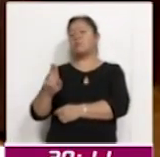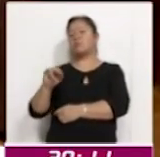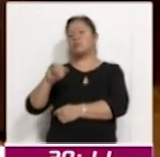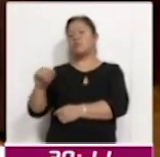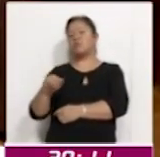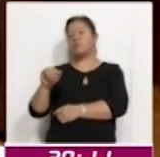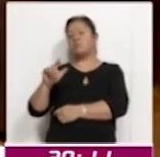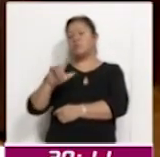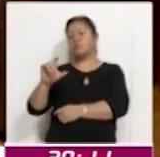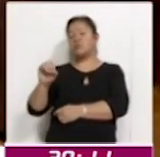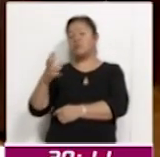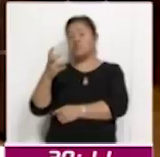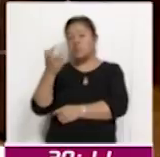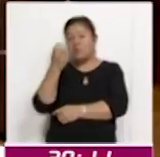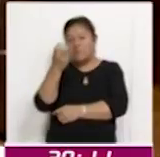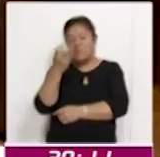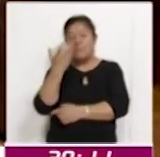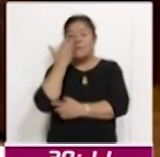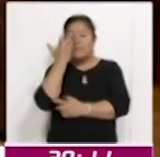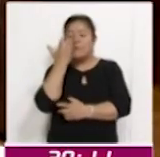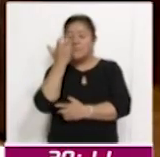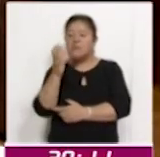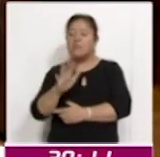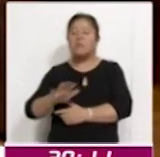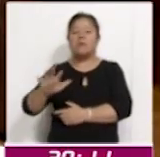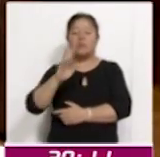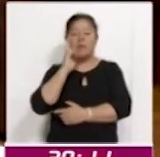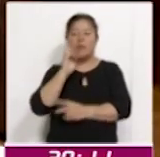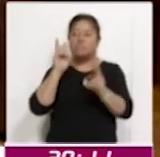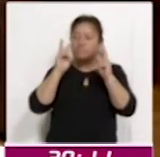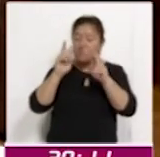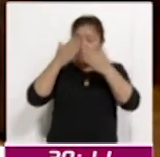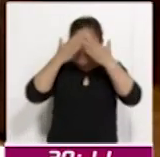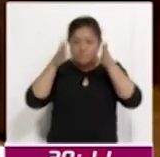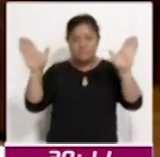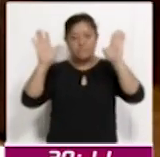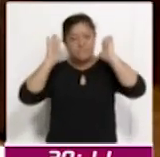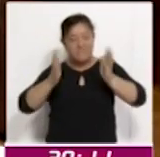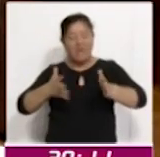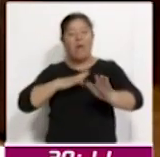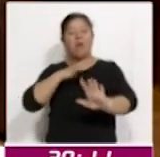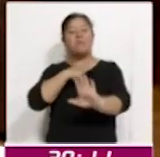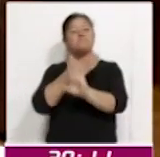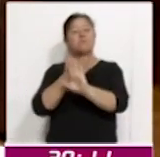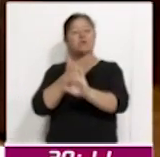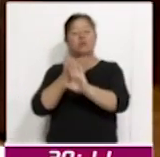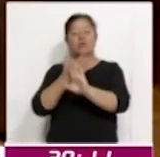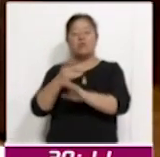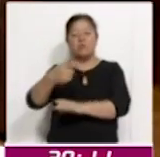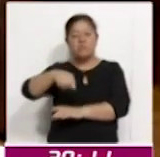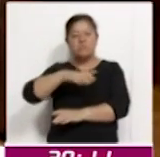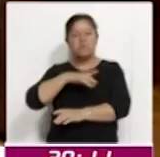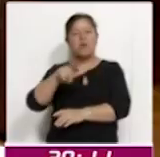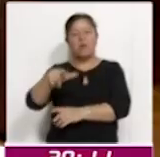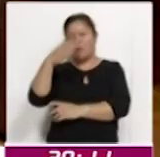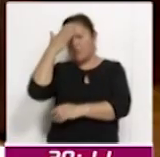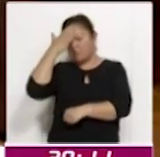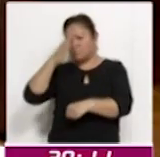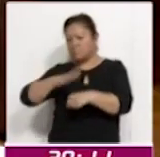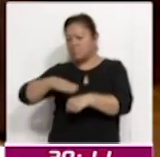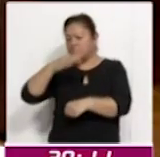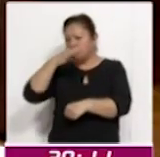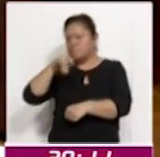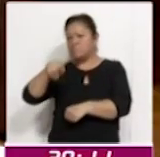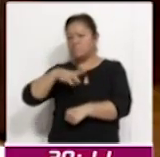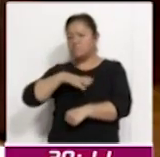función justo de visibilizar las violencias. Es una conmemoración a nivel internacional y